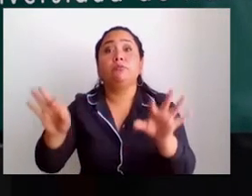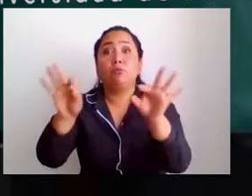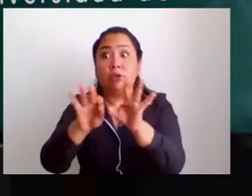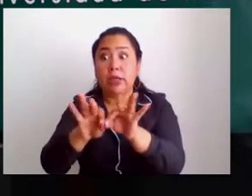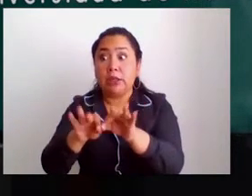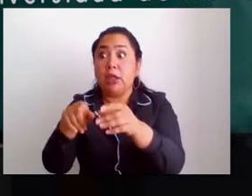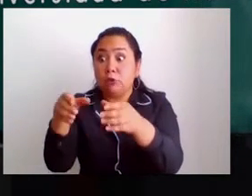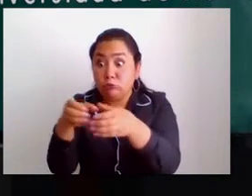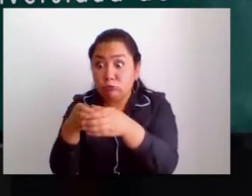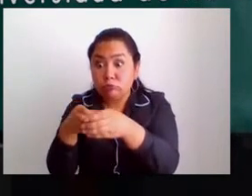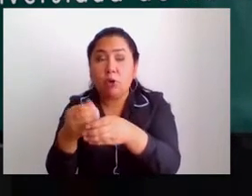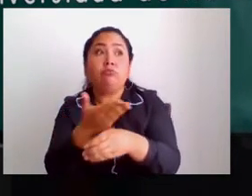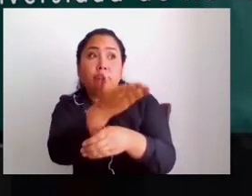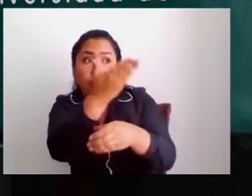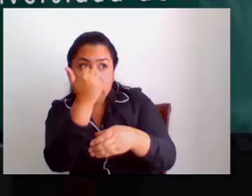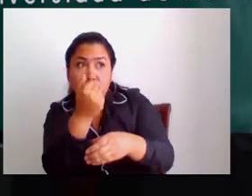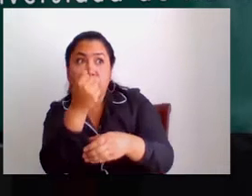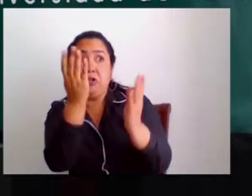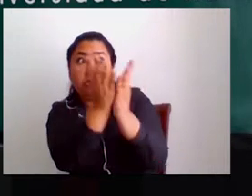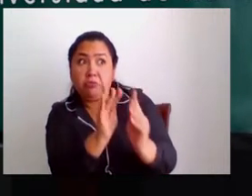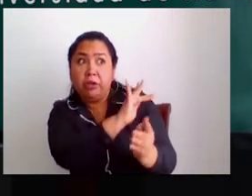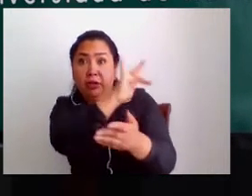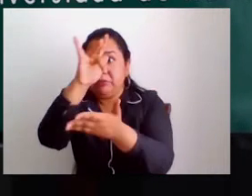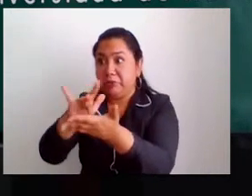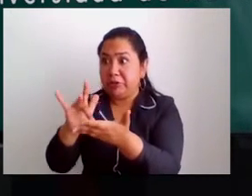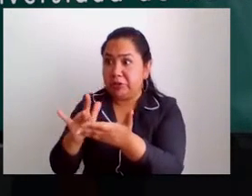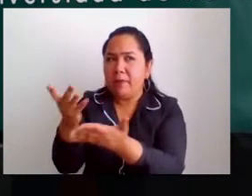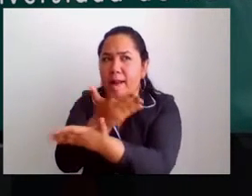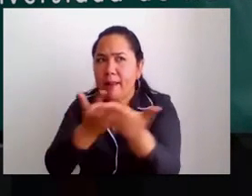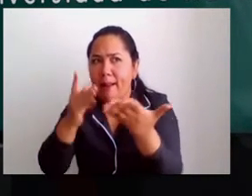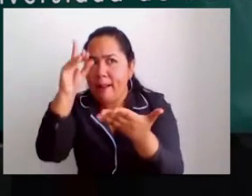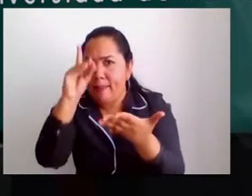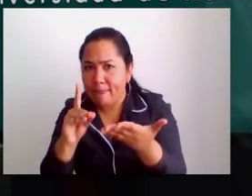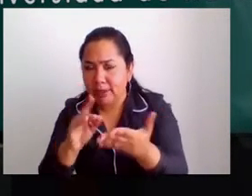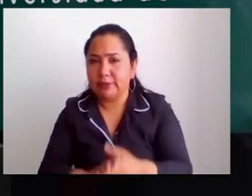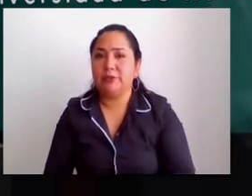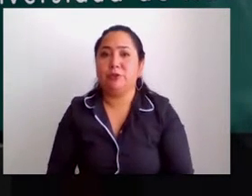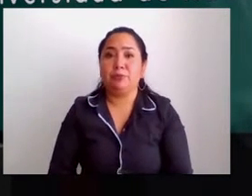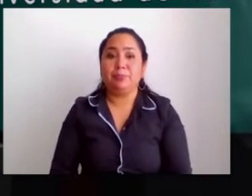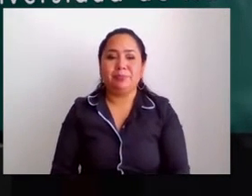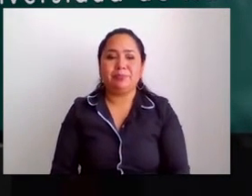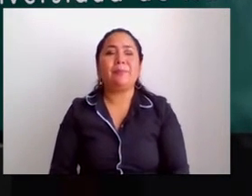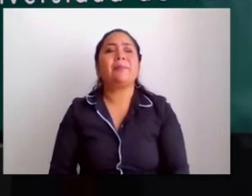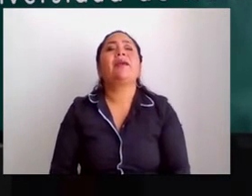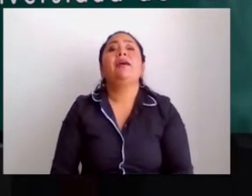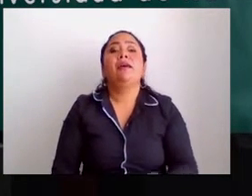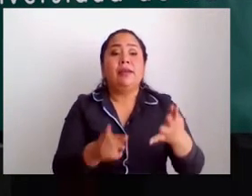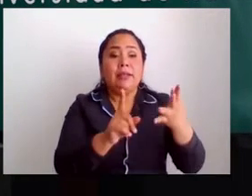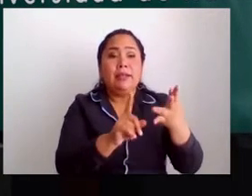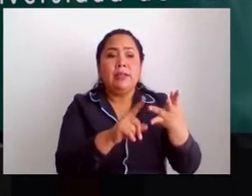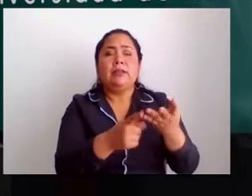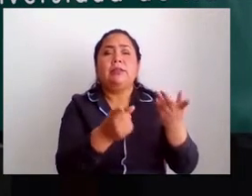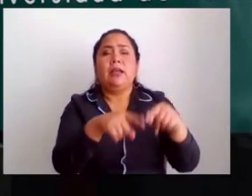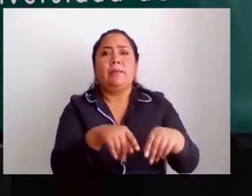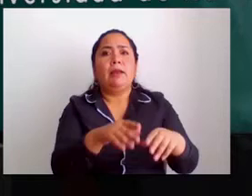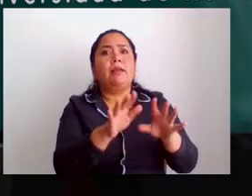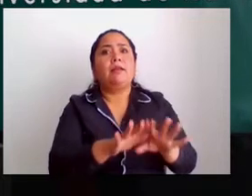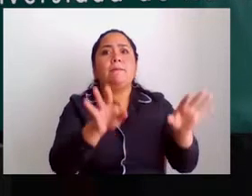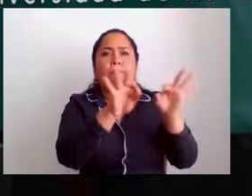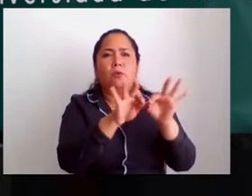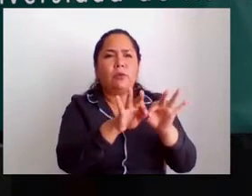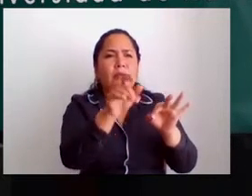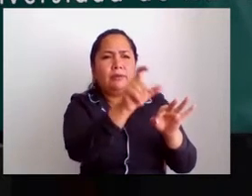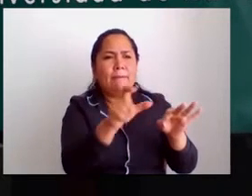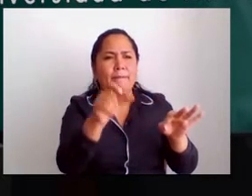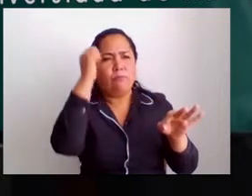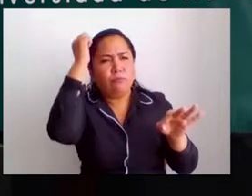a nuestros estudiantes para tomar decisiones concertadas. El talento humano es muy importante, se deben buscar espacios para